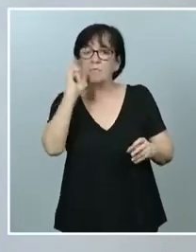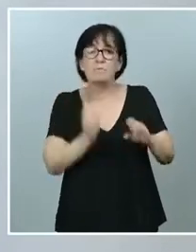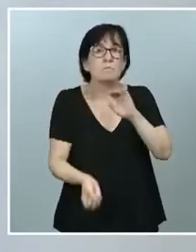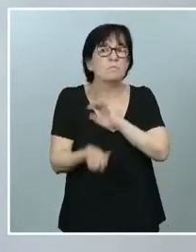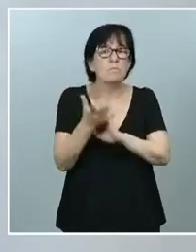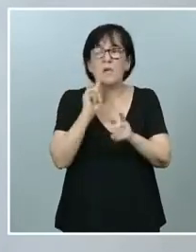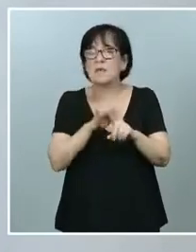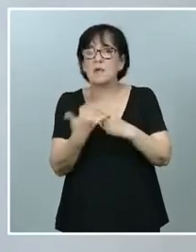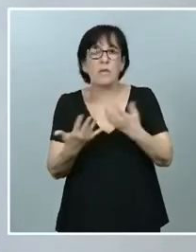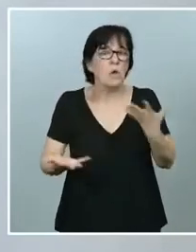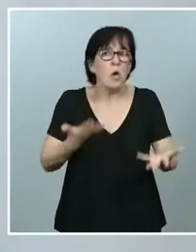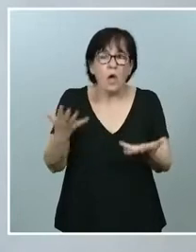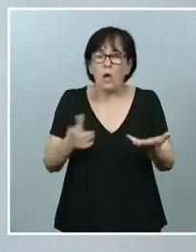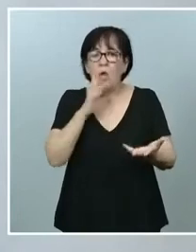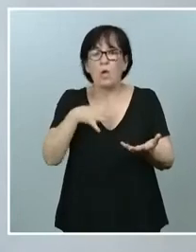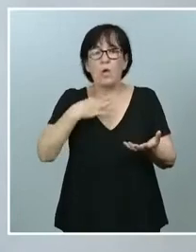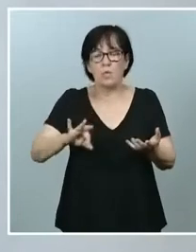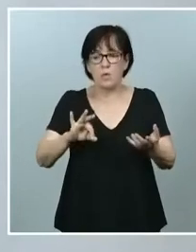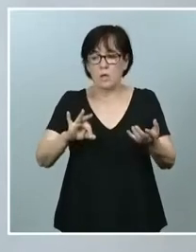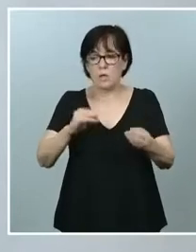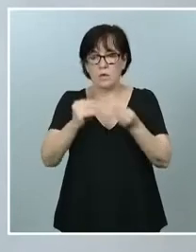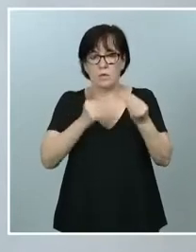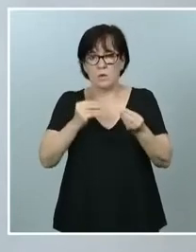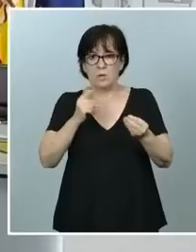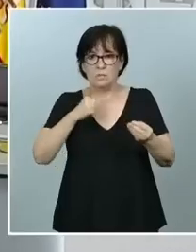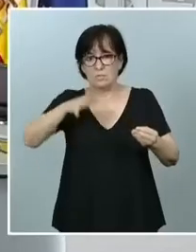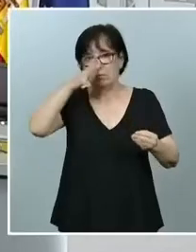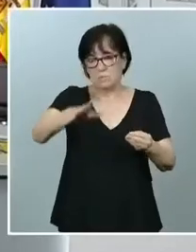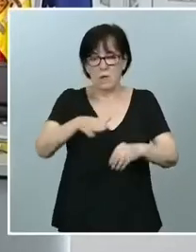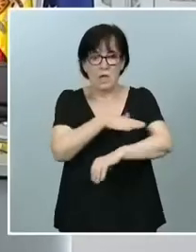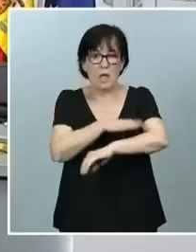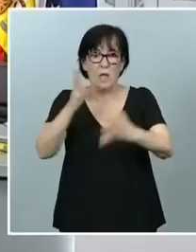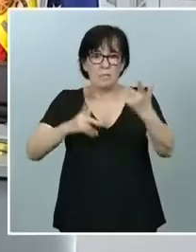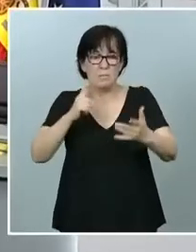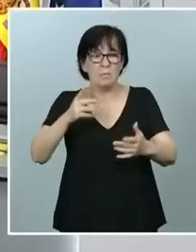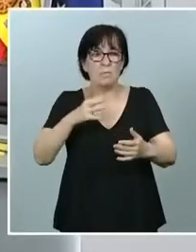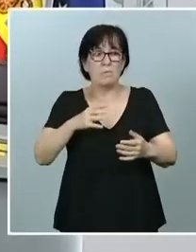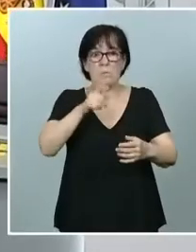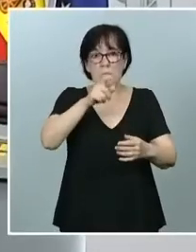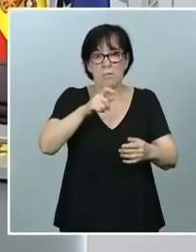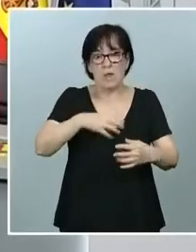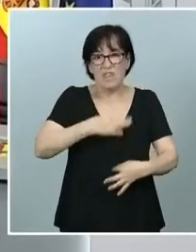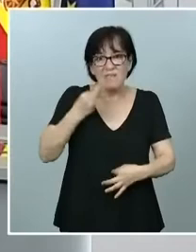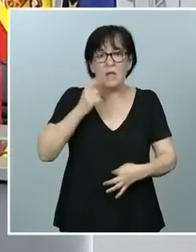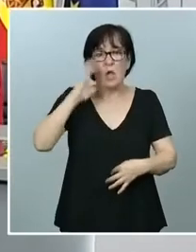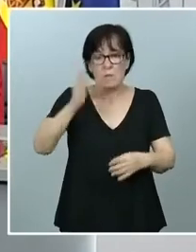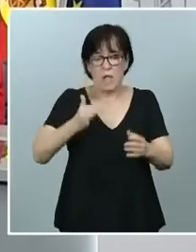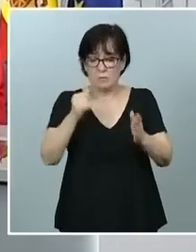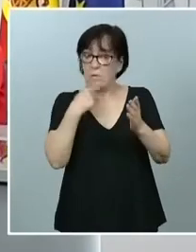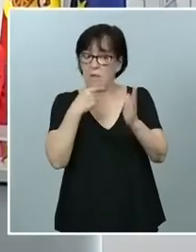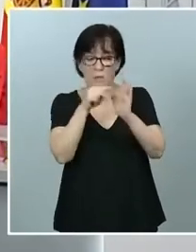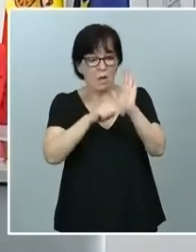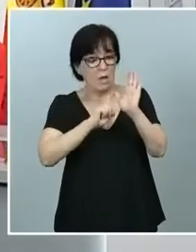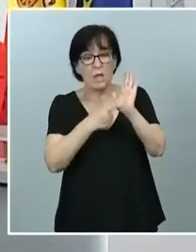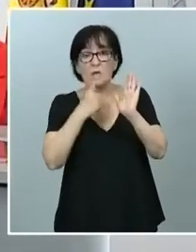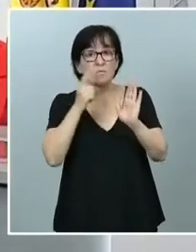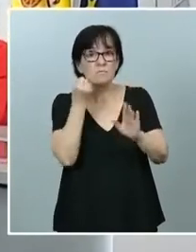que fuera objeto de un ilícito administrativo civil o penal, pues para eso está la ley. Si alguien incumple la ley,